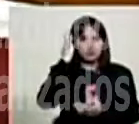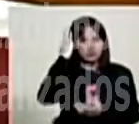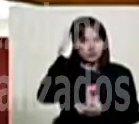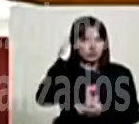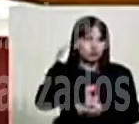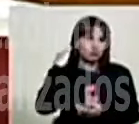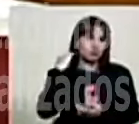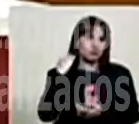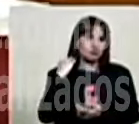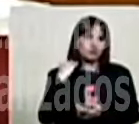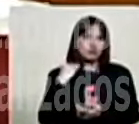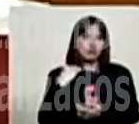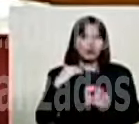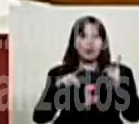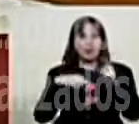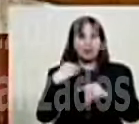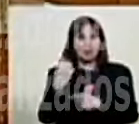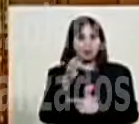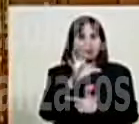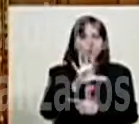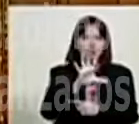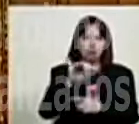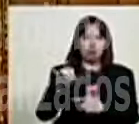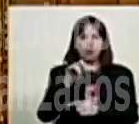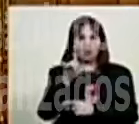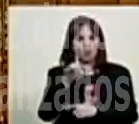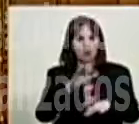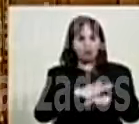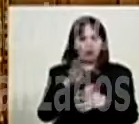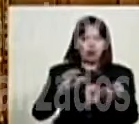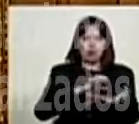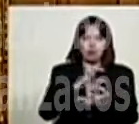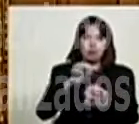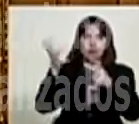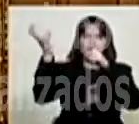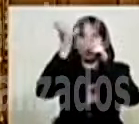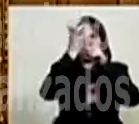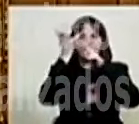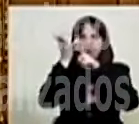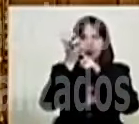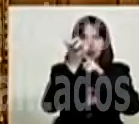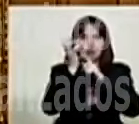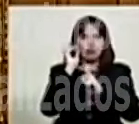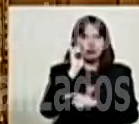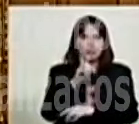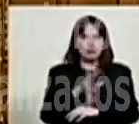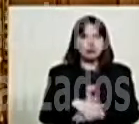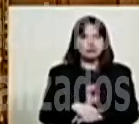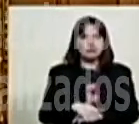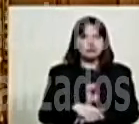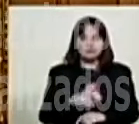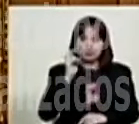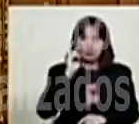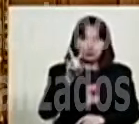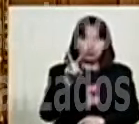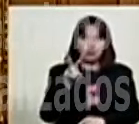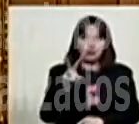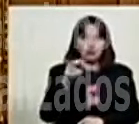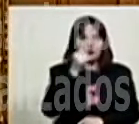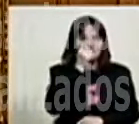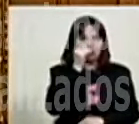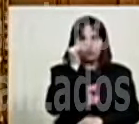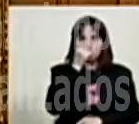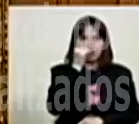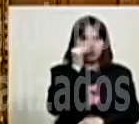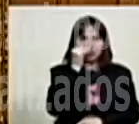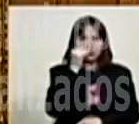Y desecharon hacerlo el 5 de julio. Porque tuvieron un problema con el ingreso de los drones. Como ustedes van a ver en los videos